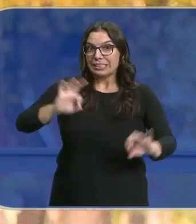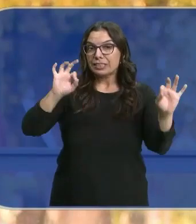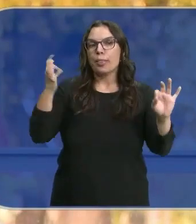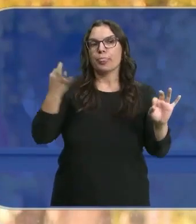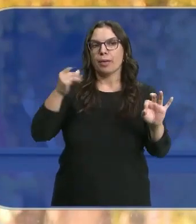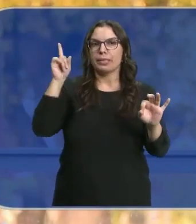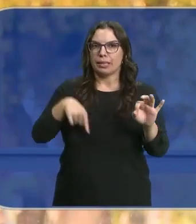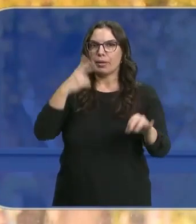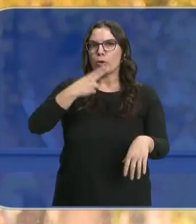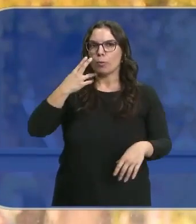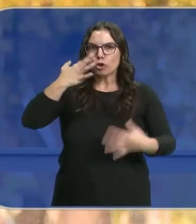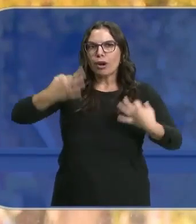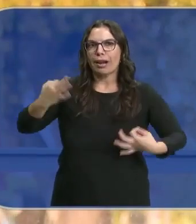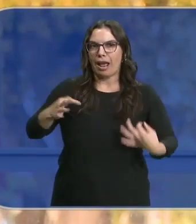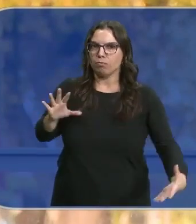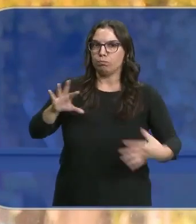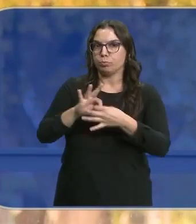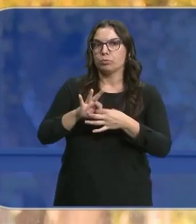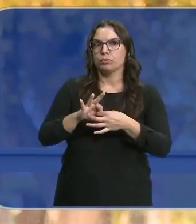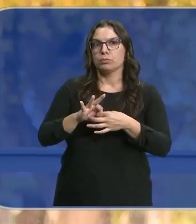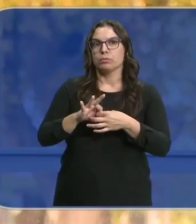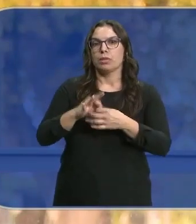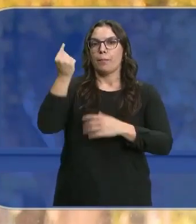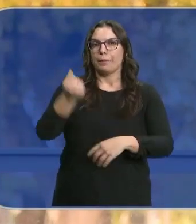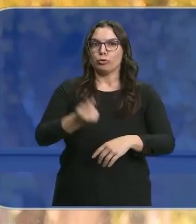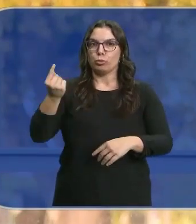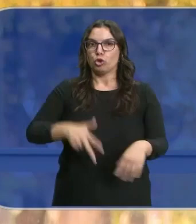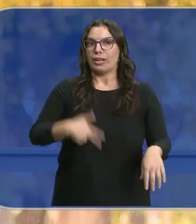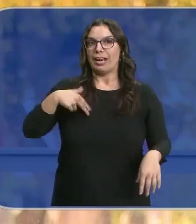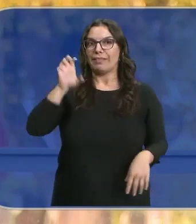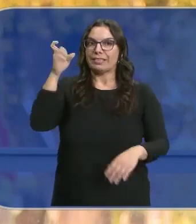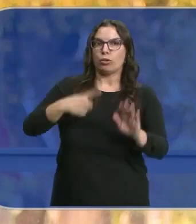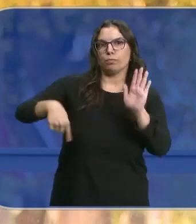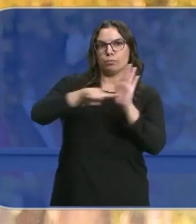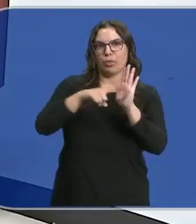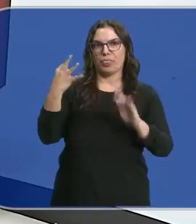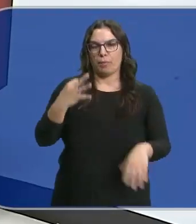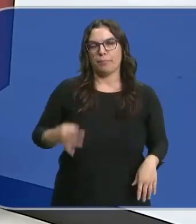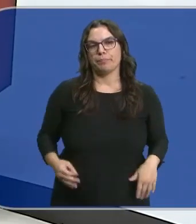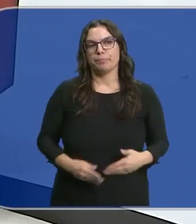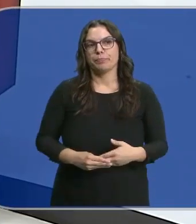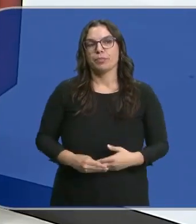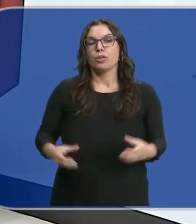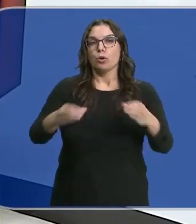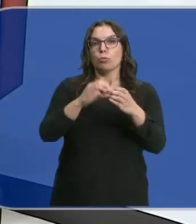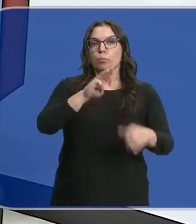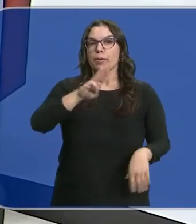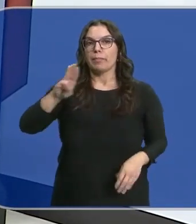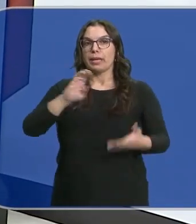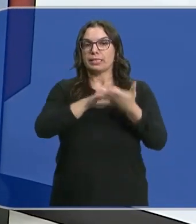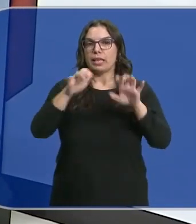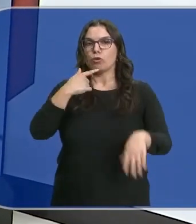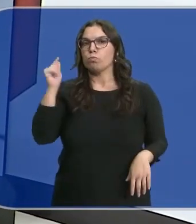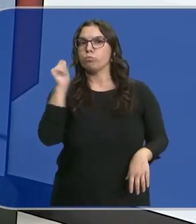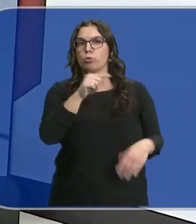se traslade a un compromiso real que se fije en los presupuestos generales del Estado. El Partido Popular de Castilla y